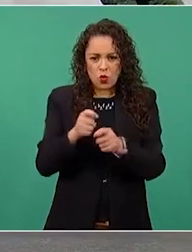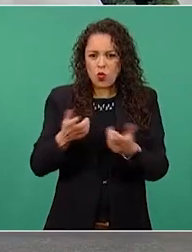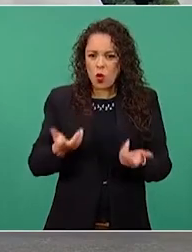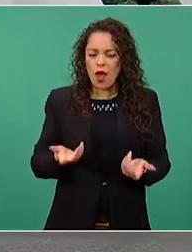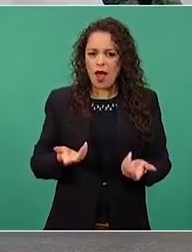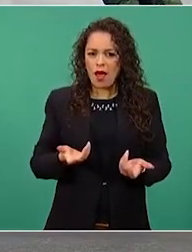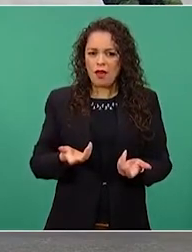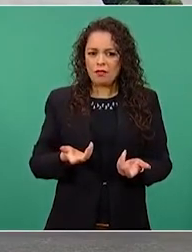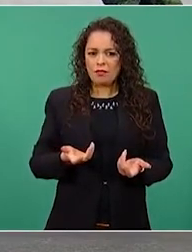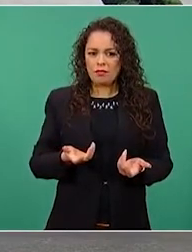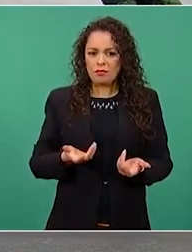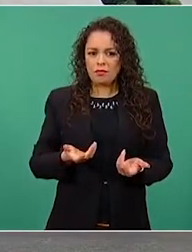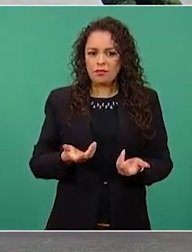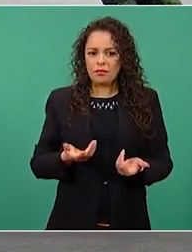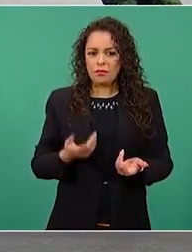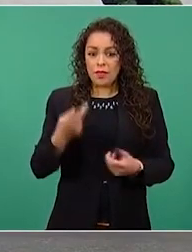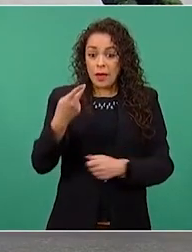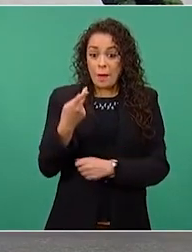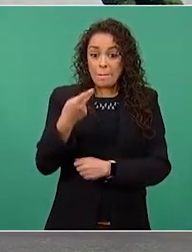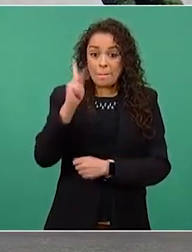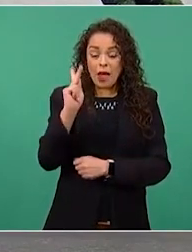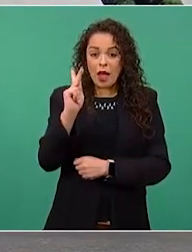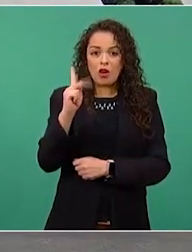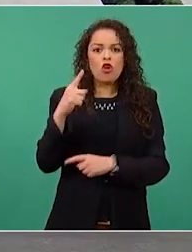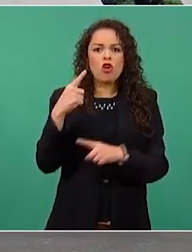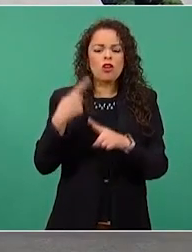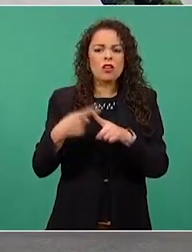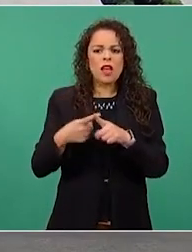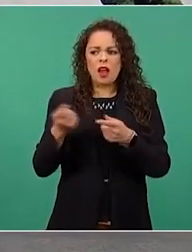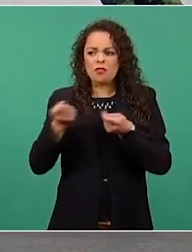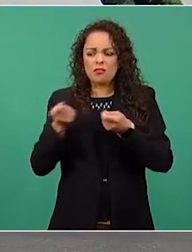controlado por Hacienda.